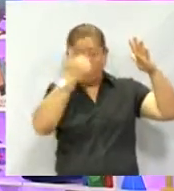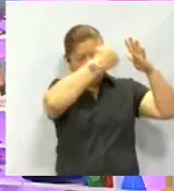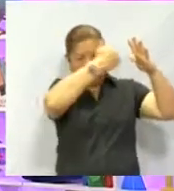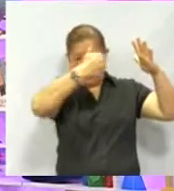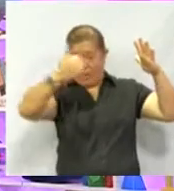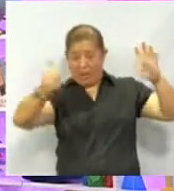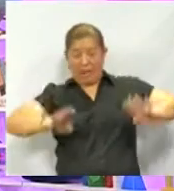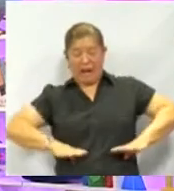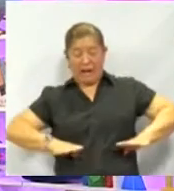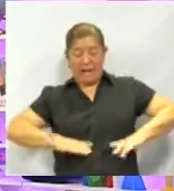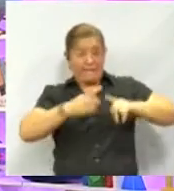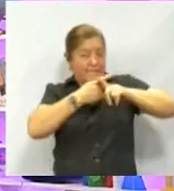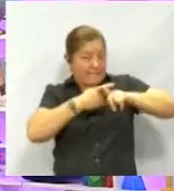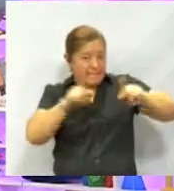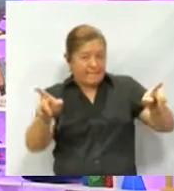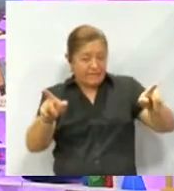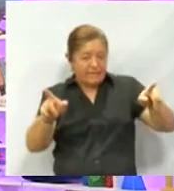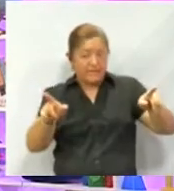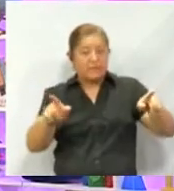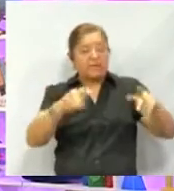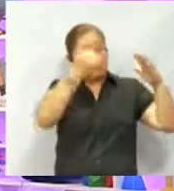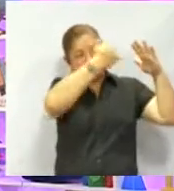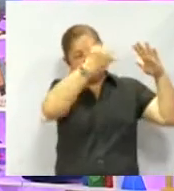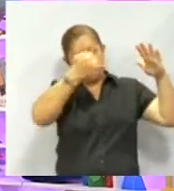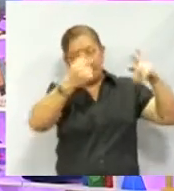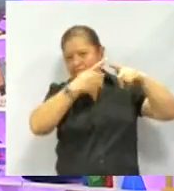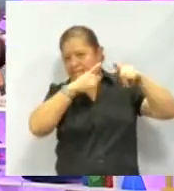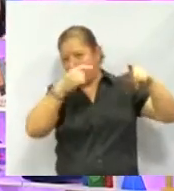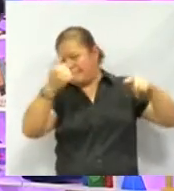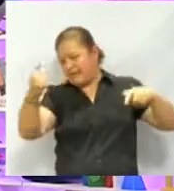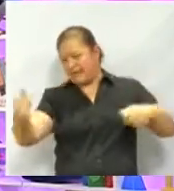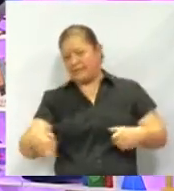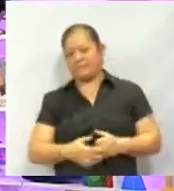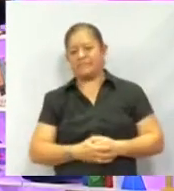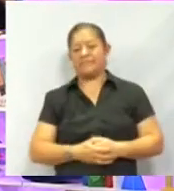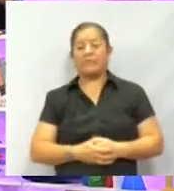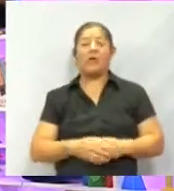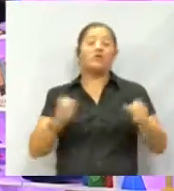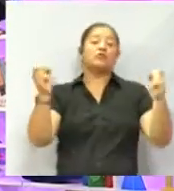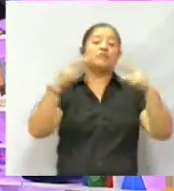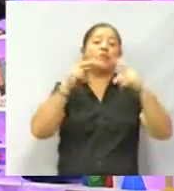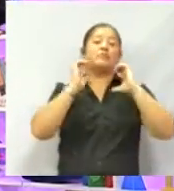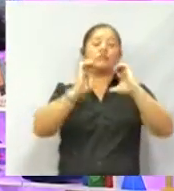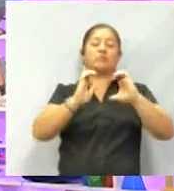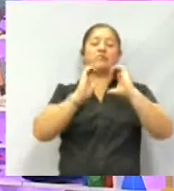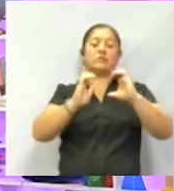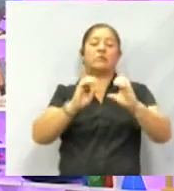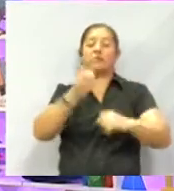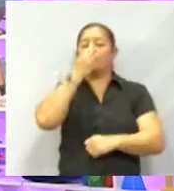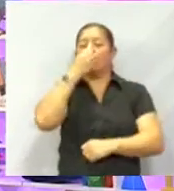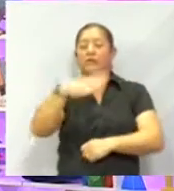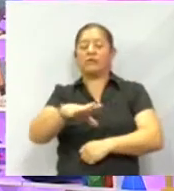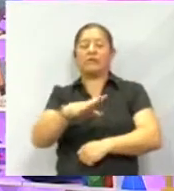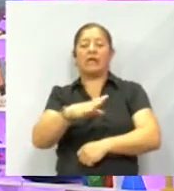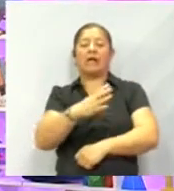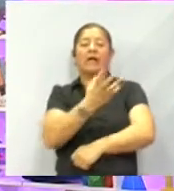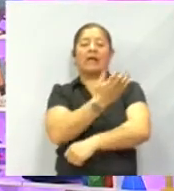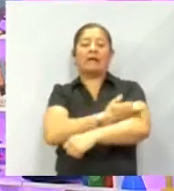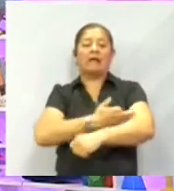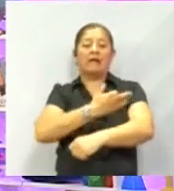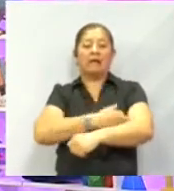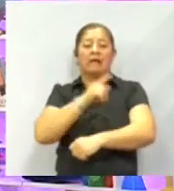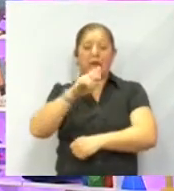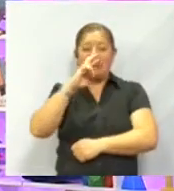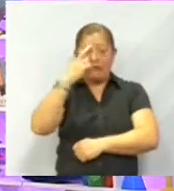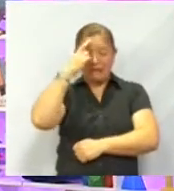características diferentes del otro, ¿no crees? Así es, es correcto. Nos vemos, cuídense mucho, bonita tarde y no se les olvide siempre